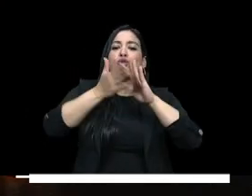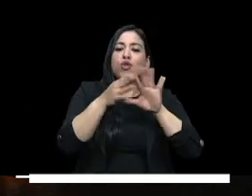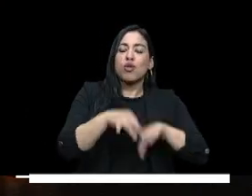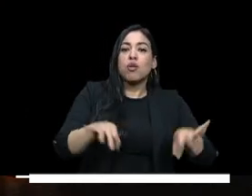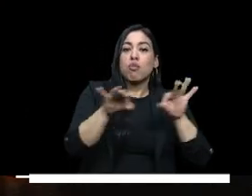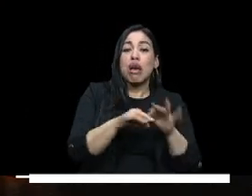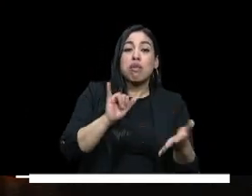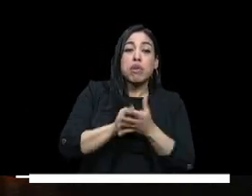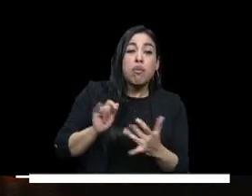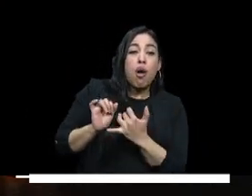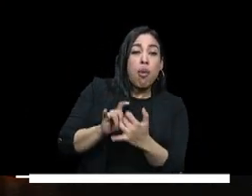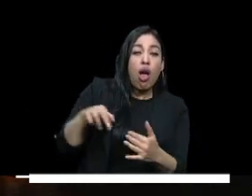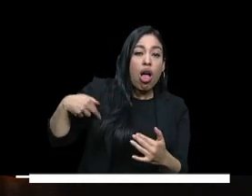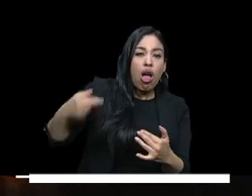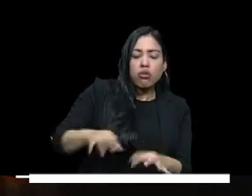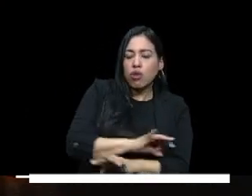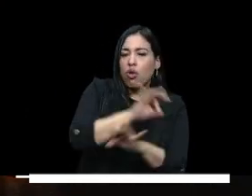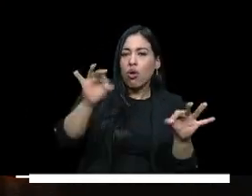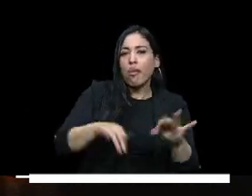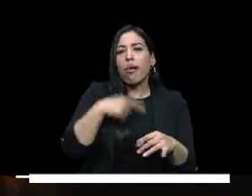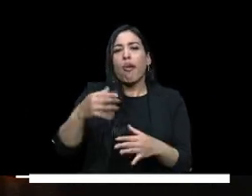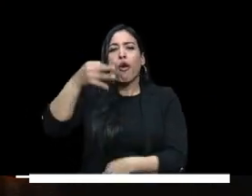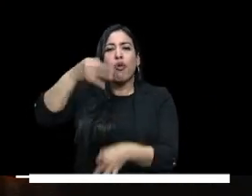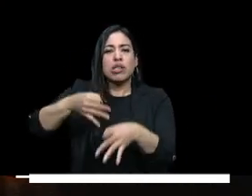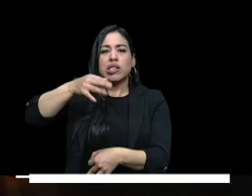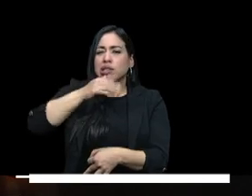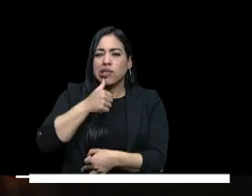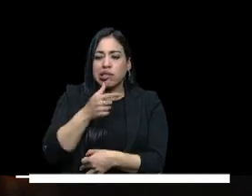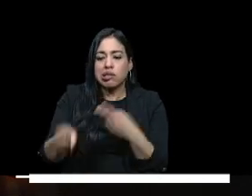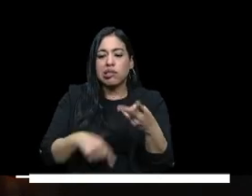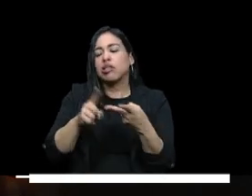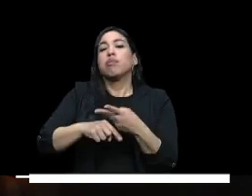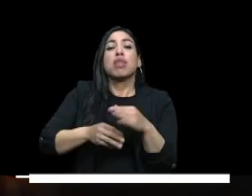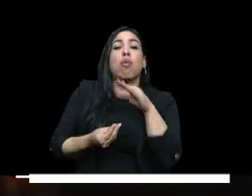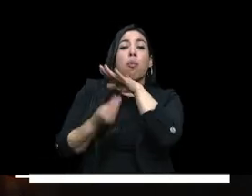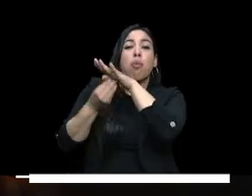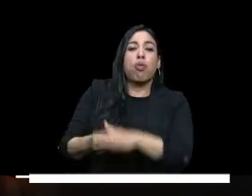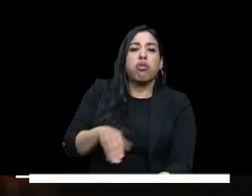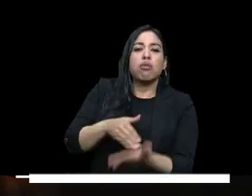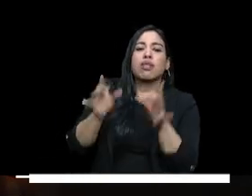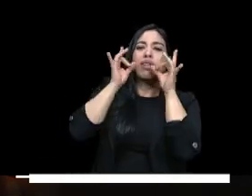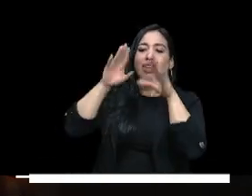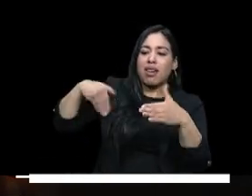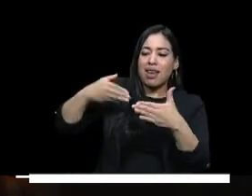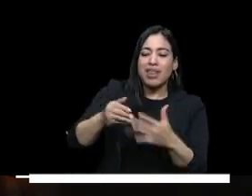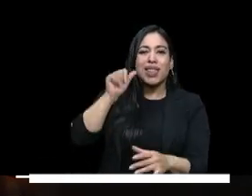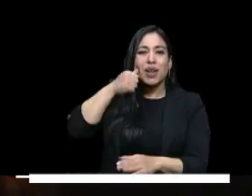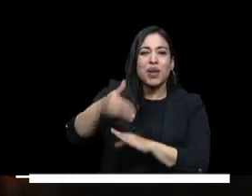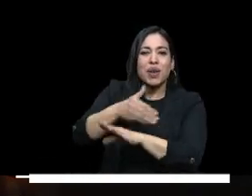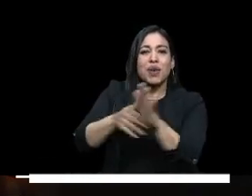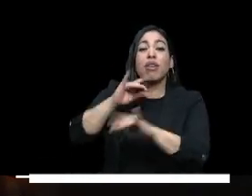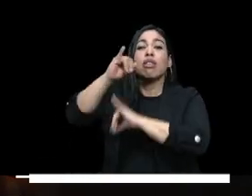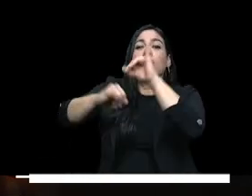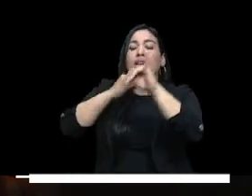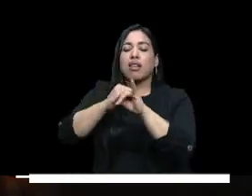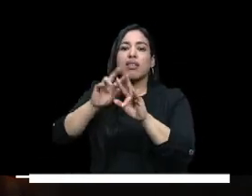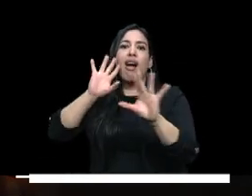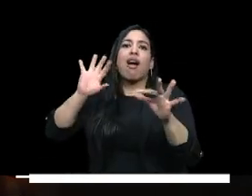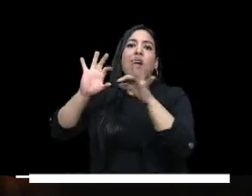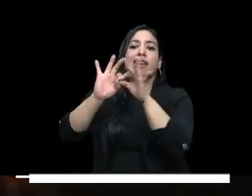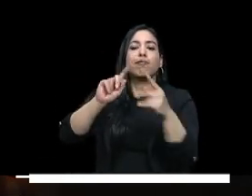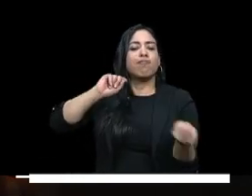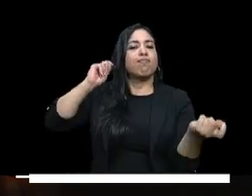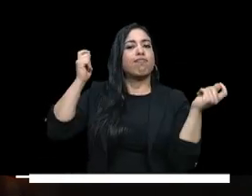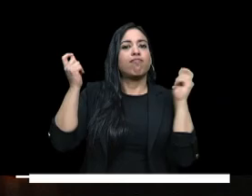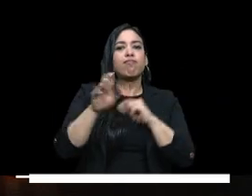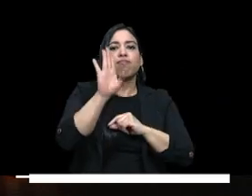la no repetición del conflicto la superación de injusticias y de exclusiones históricas fomentamos la internacionalización y